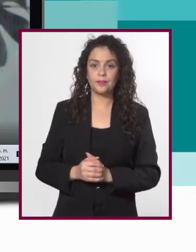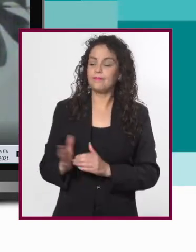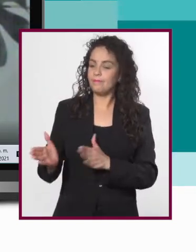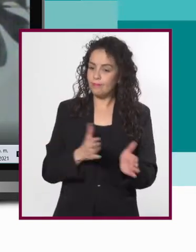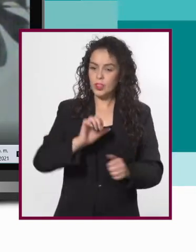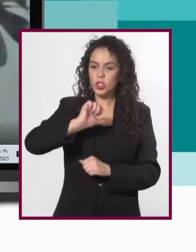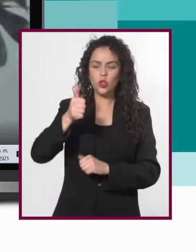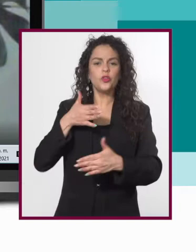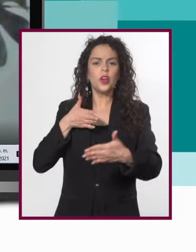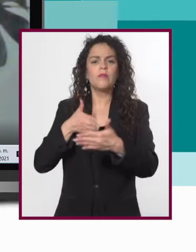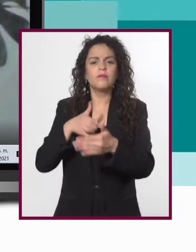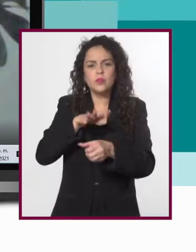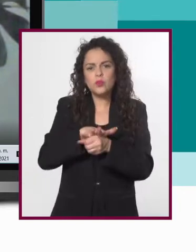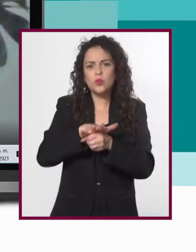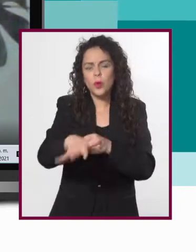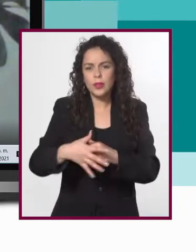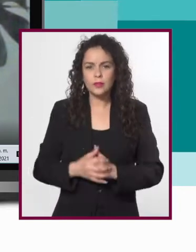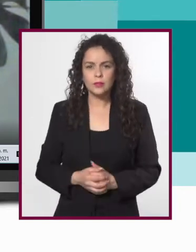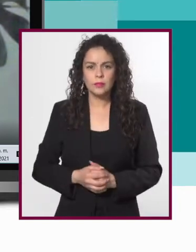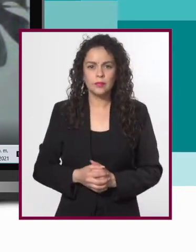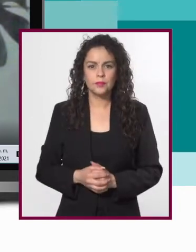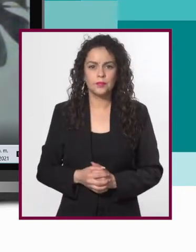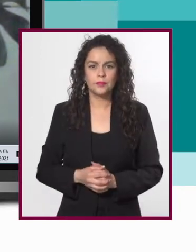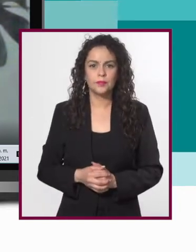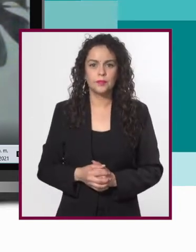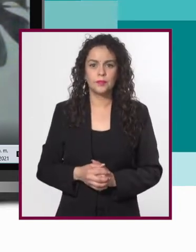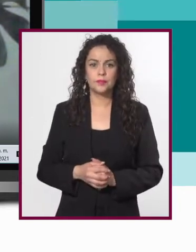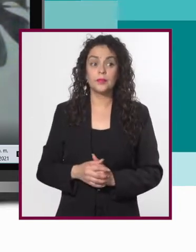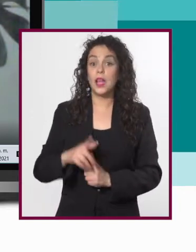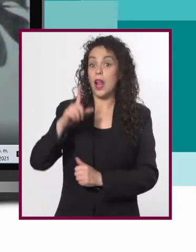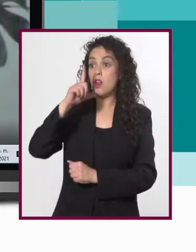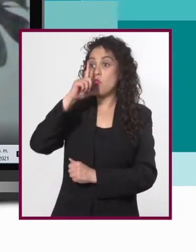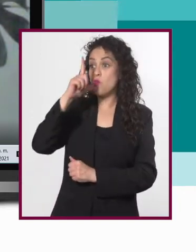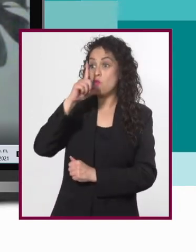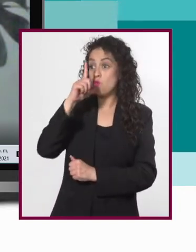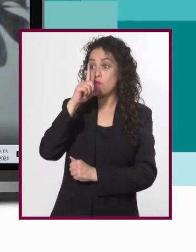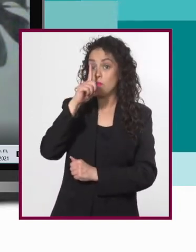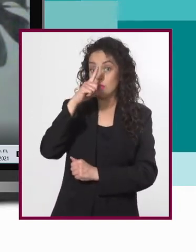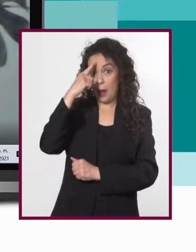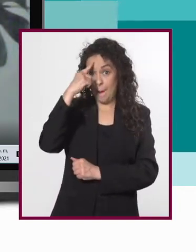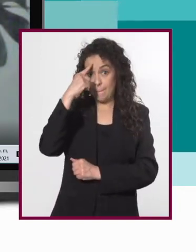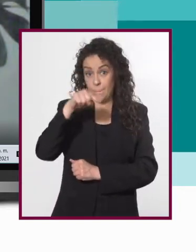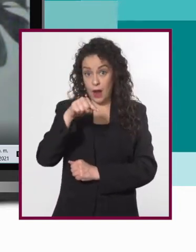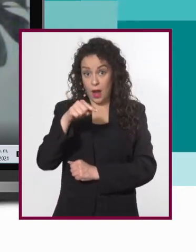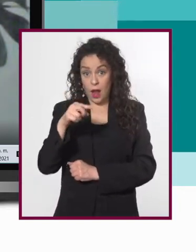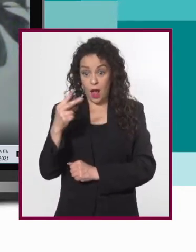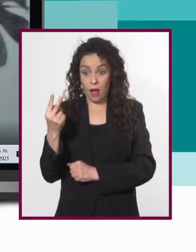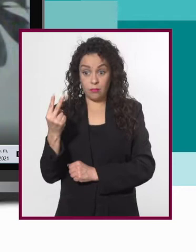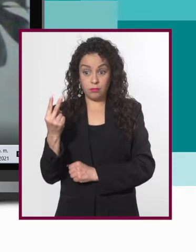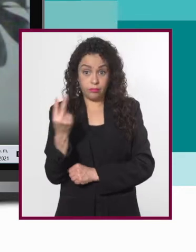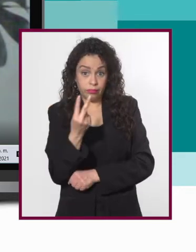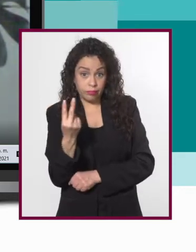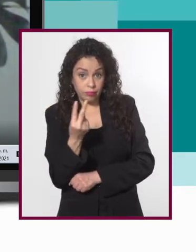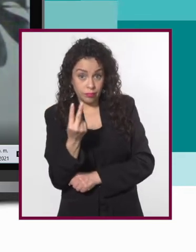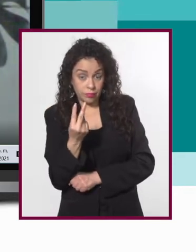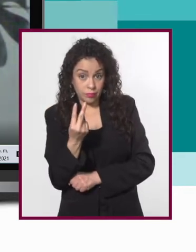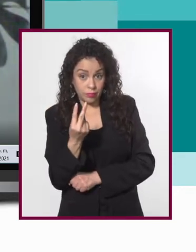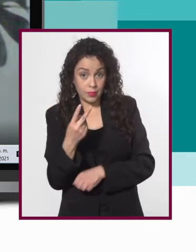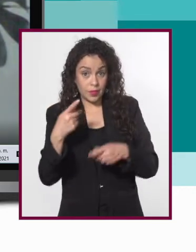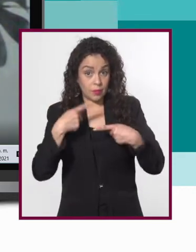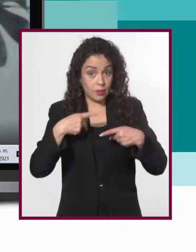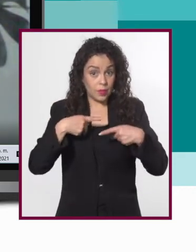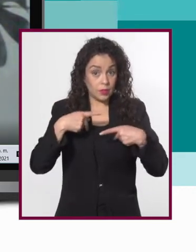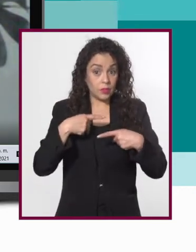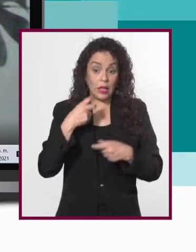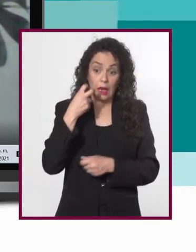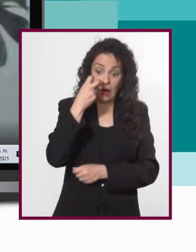Otra barrera puede ser también la luz para ambos, para el oralizado o